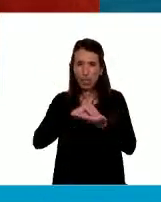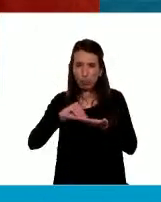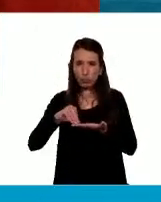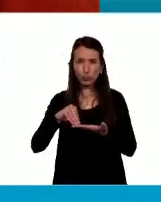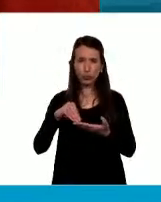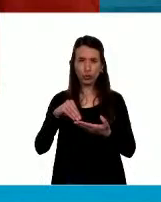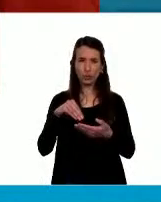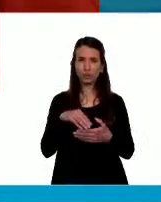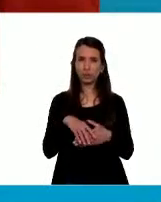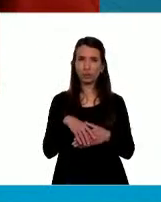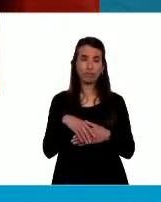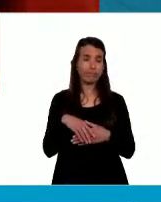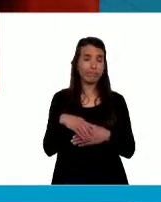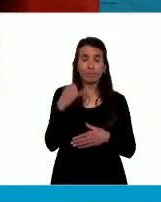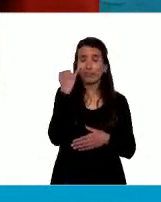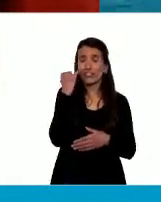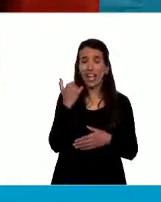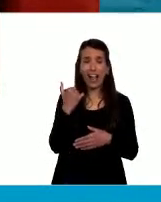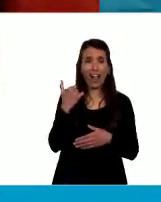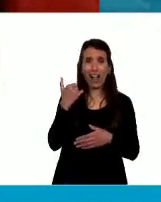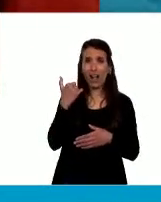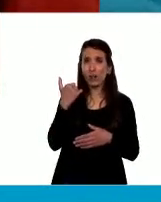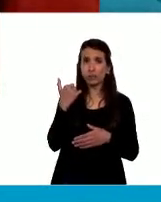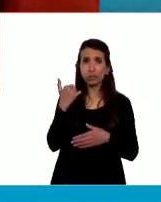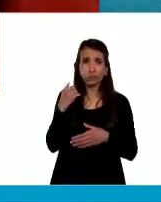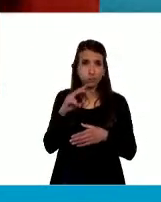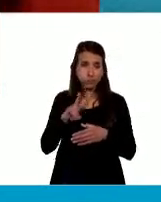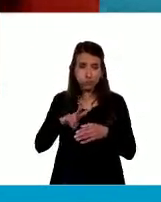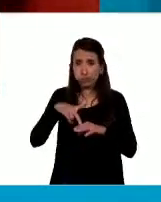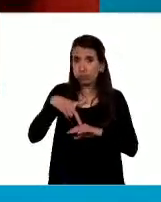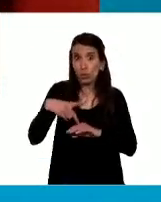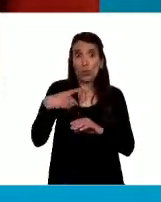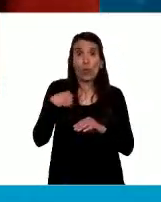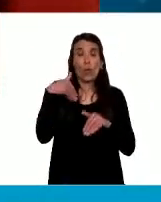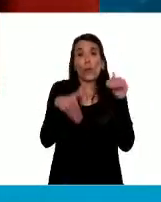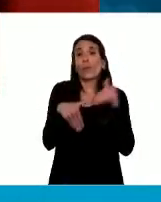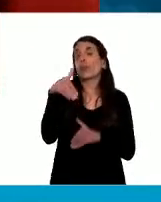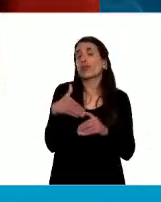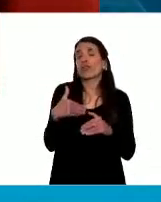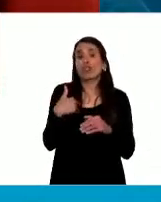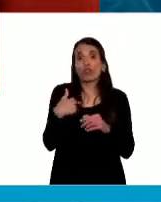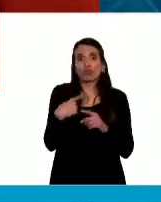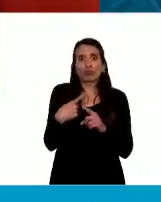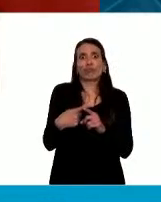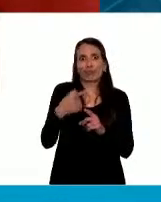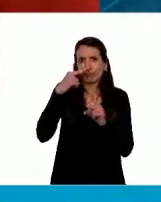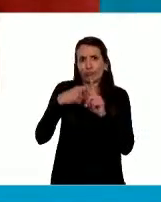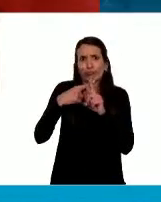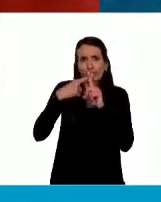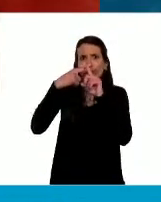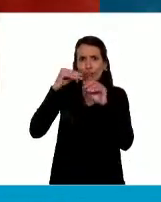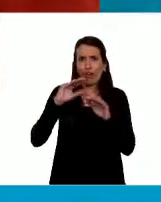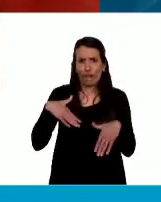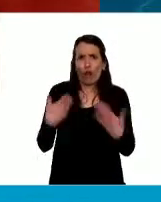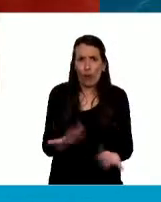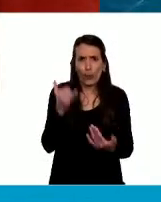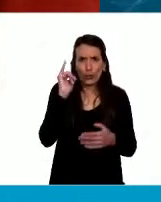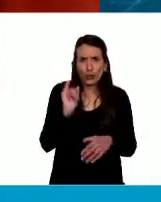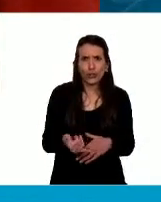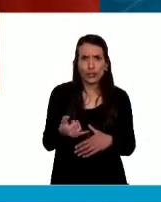Desde ya adelanto el voto positivo de todo nuestro bloque. Y